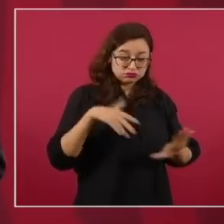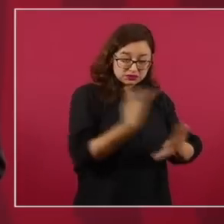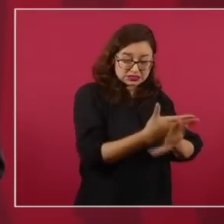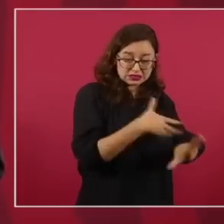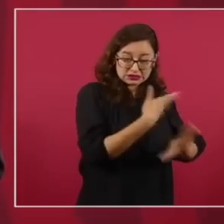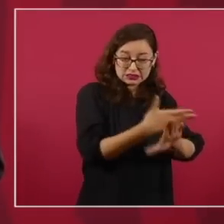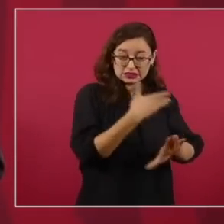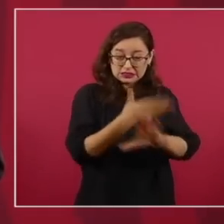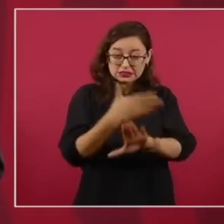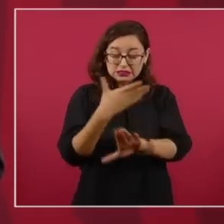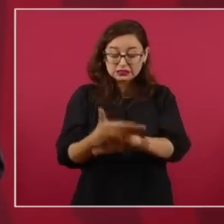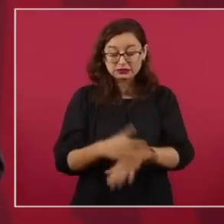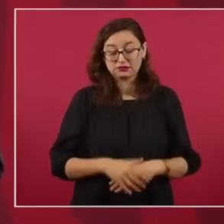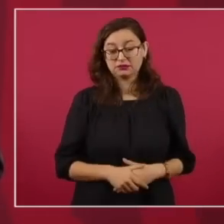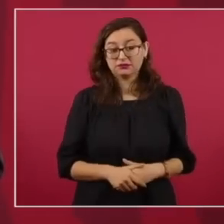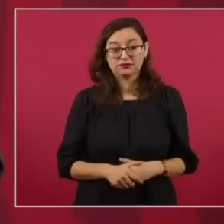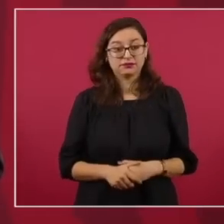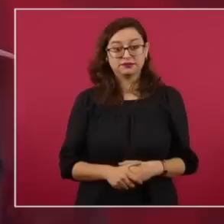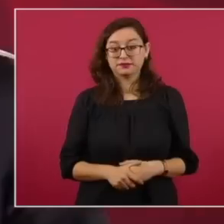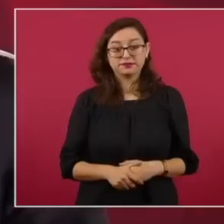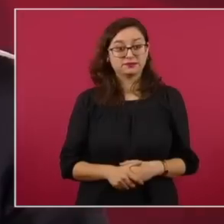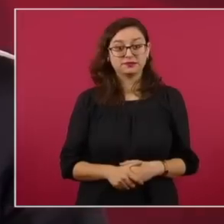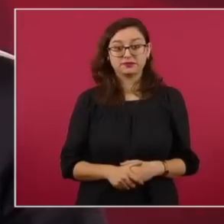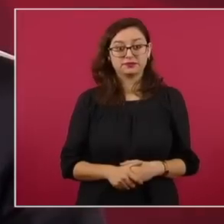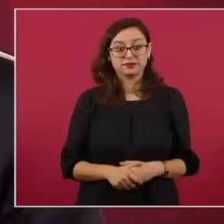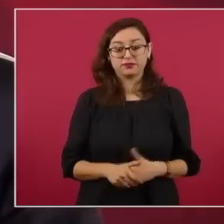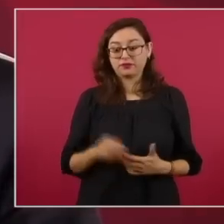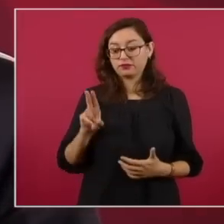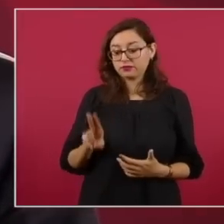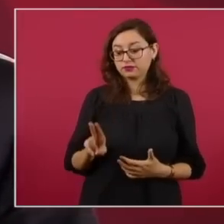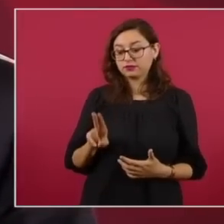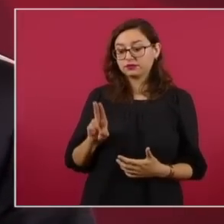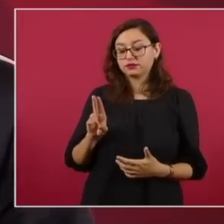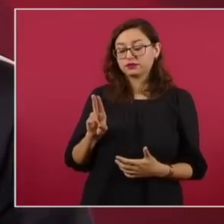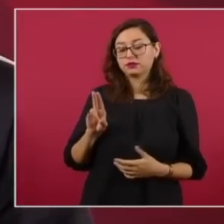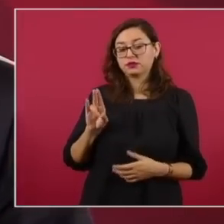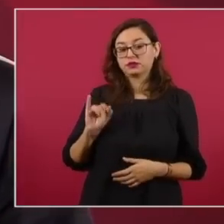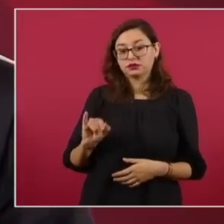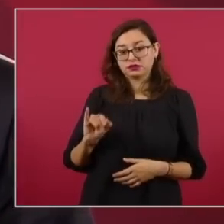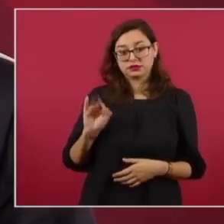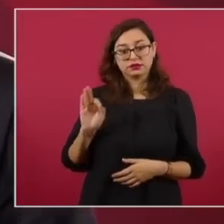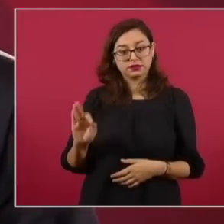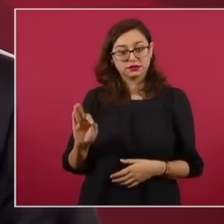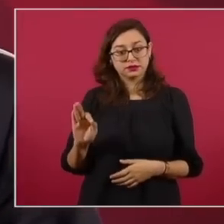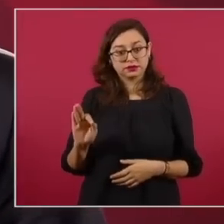La unidad izquierda, la unidad de inteligencia financiera